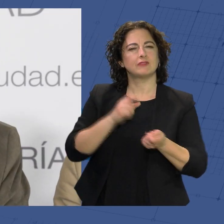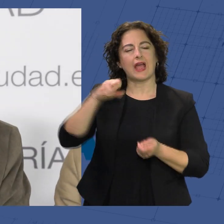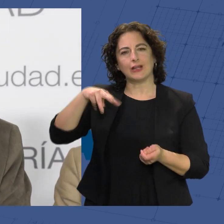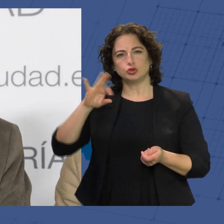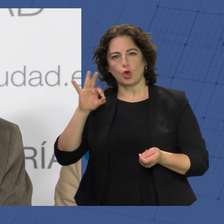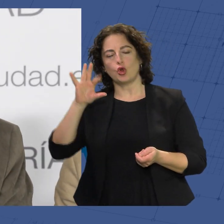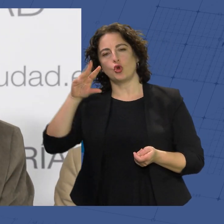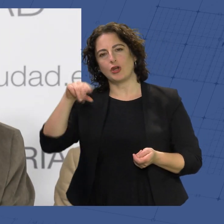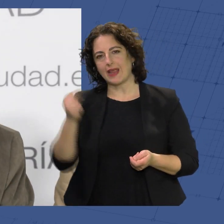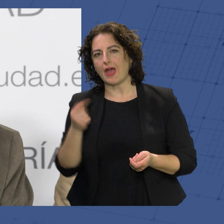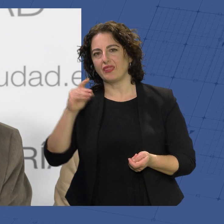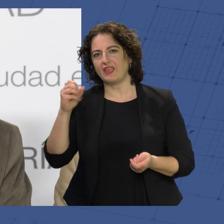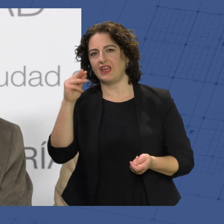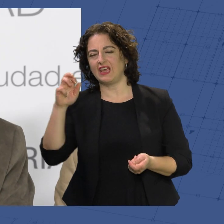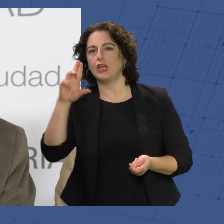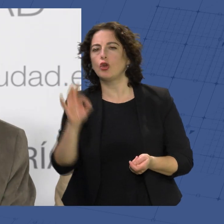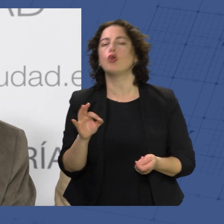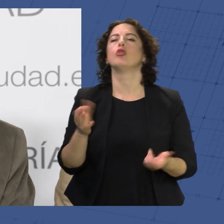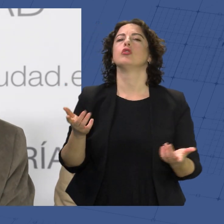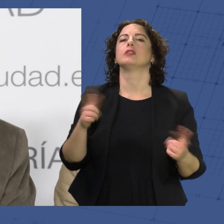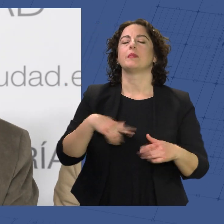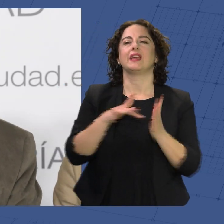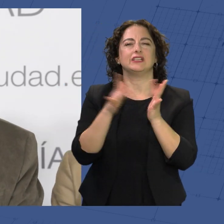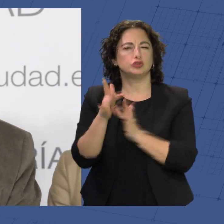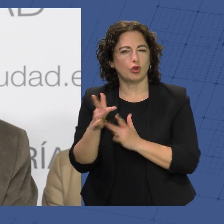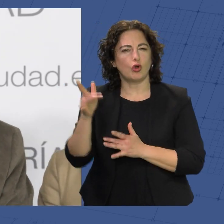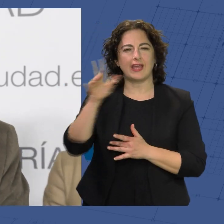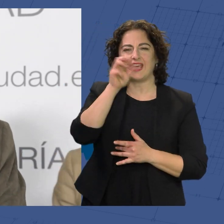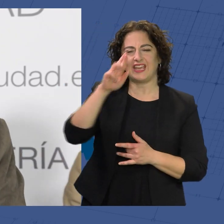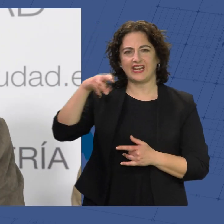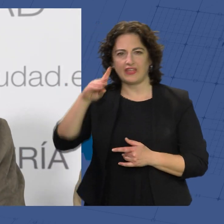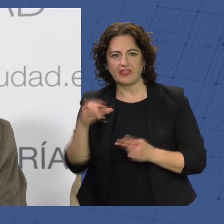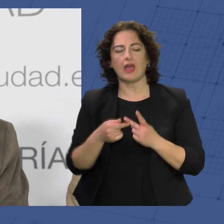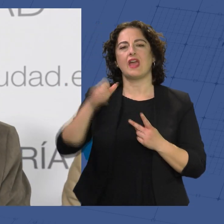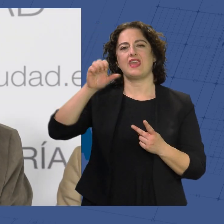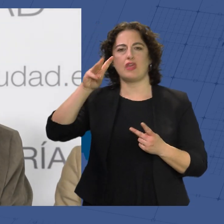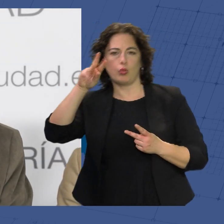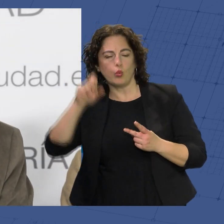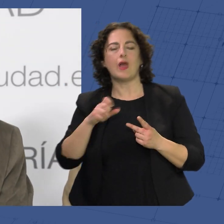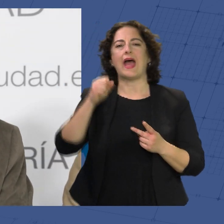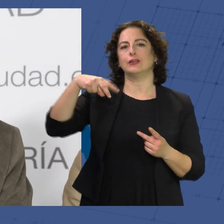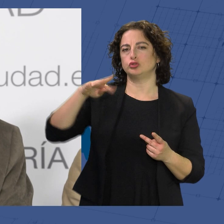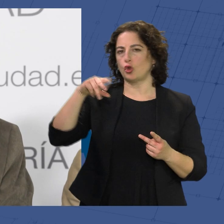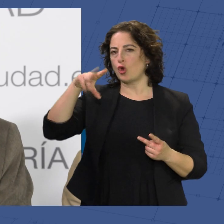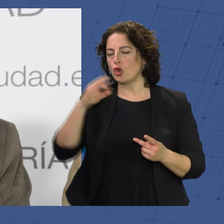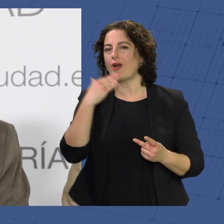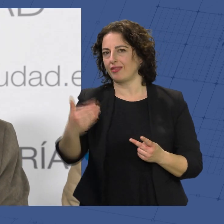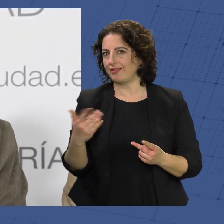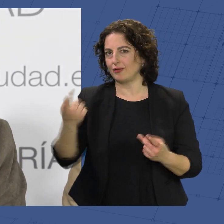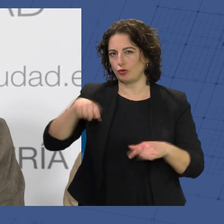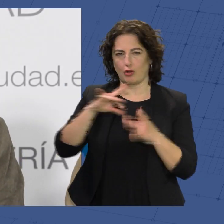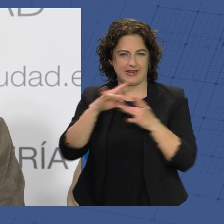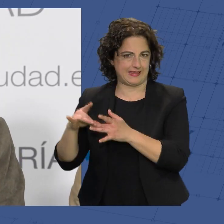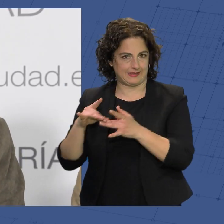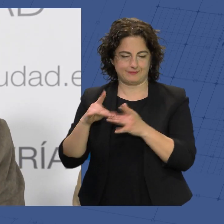Quero, chanqueños para Belén, con Cristo Heredia, con Edu y con Antonio García, que son los que lideran